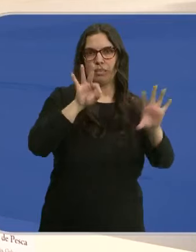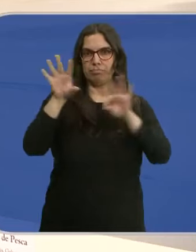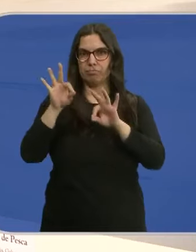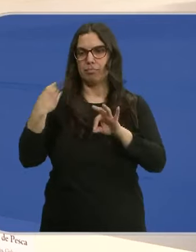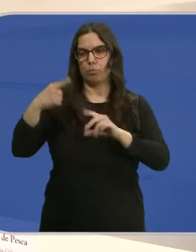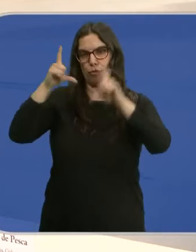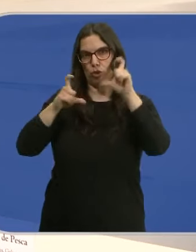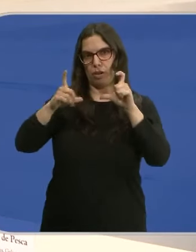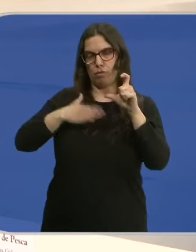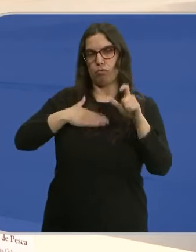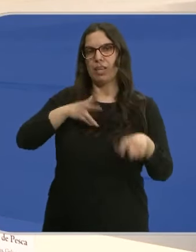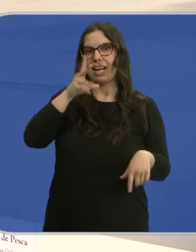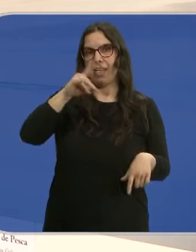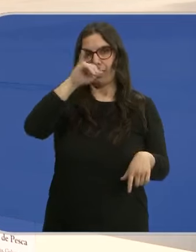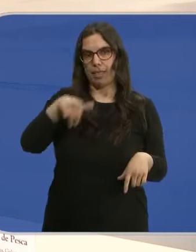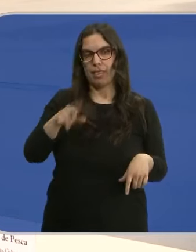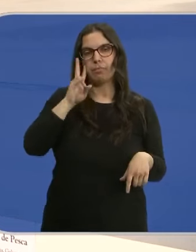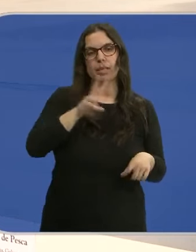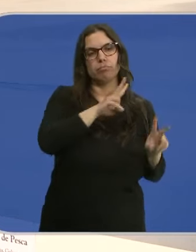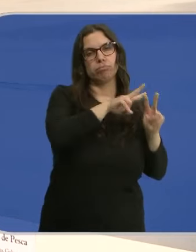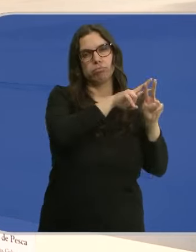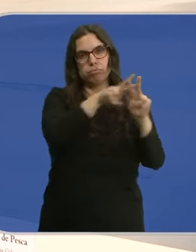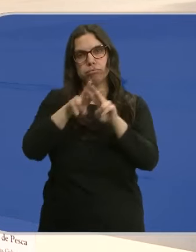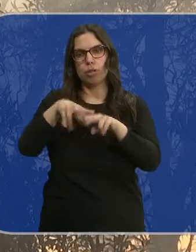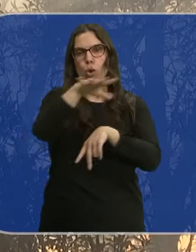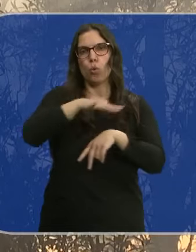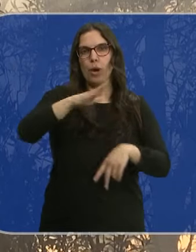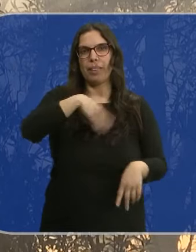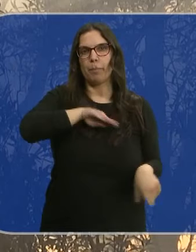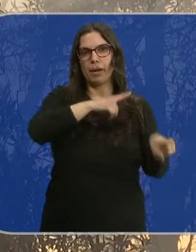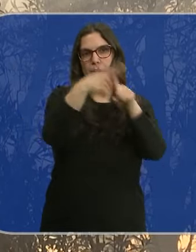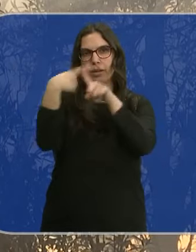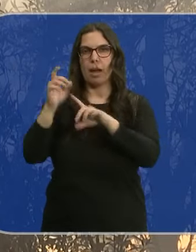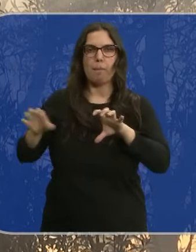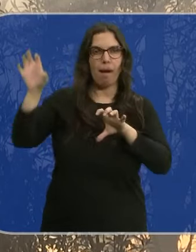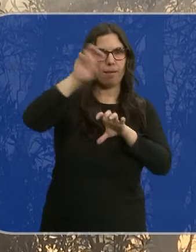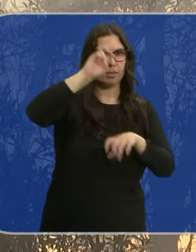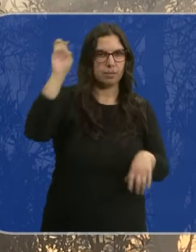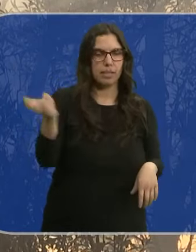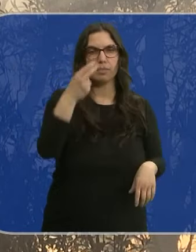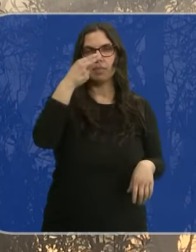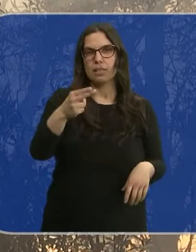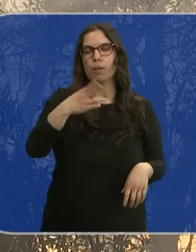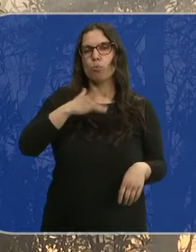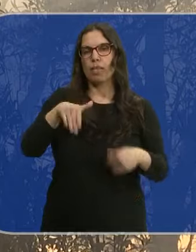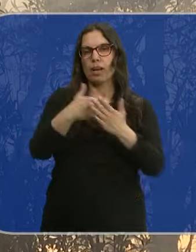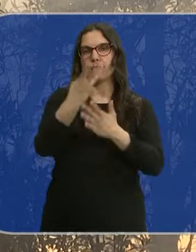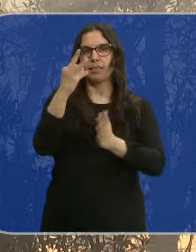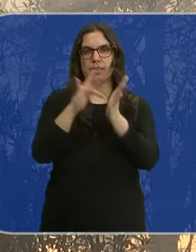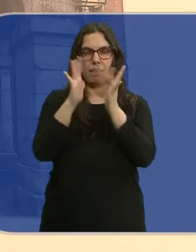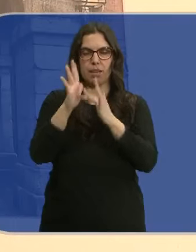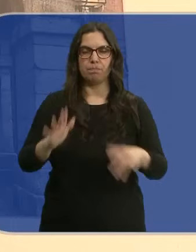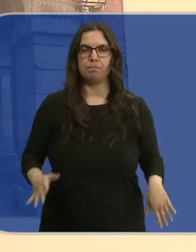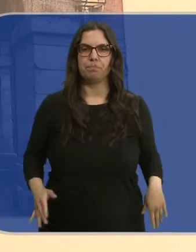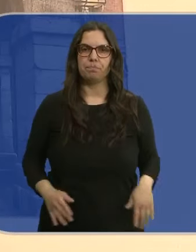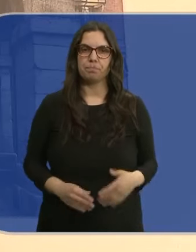por el fotógrafo Carmelo Hernández que hacen un recorrido por diversos lugares de España y diferentes países. Se puede visitar hasta el 30 de abril.